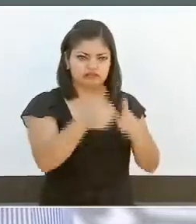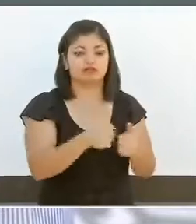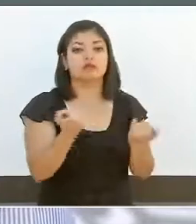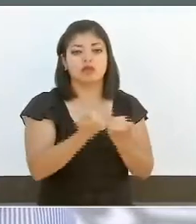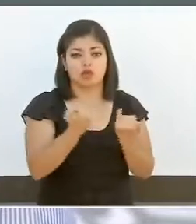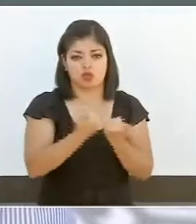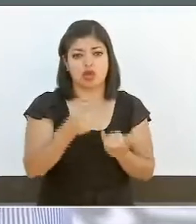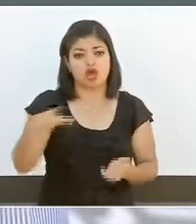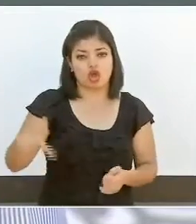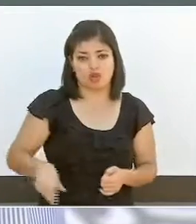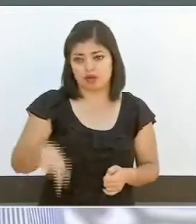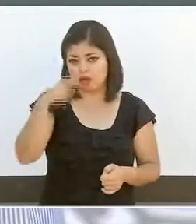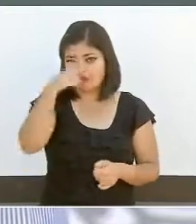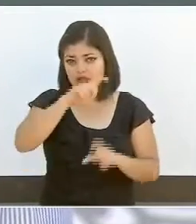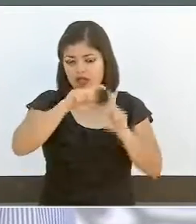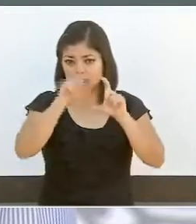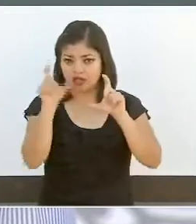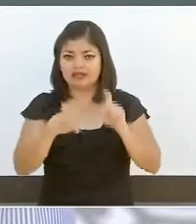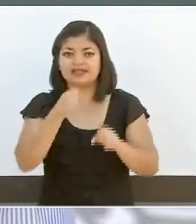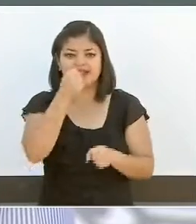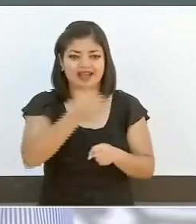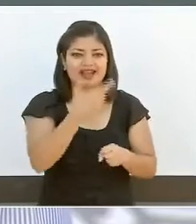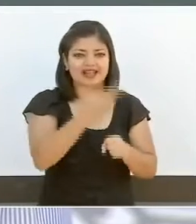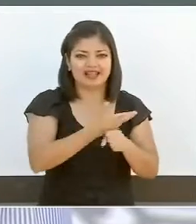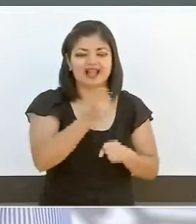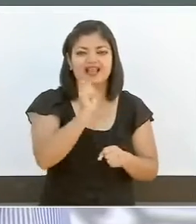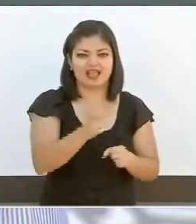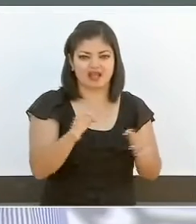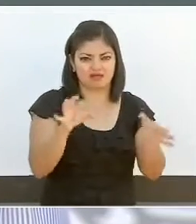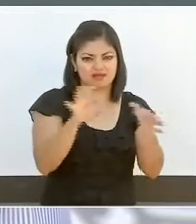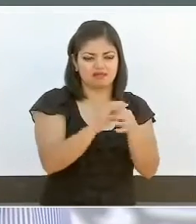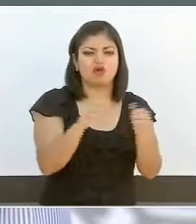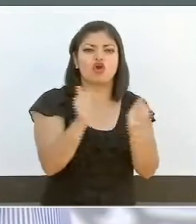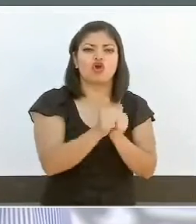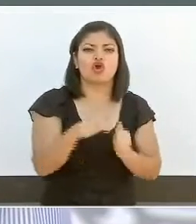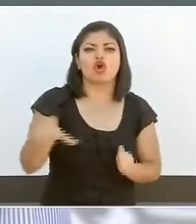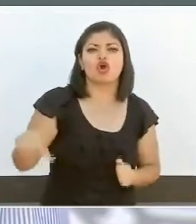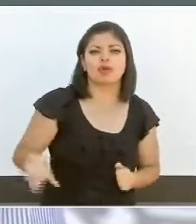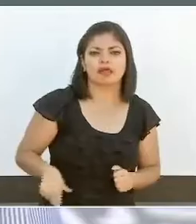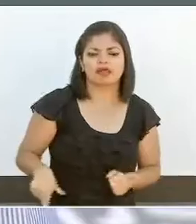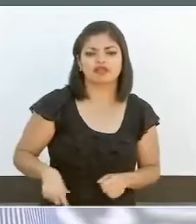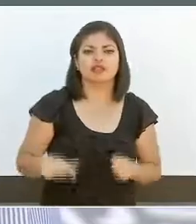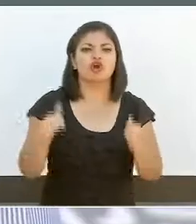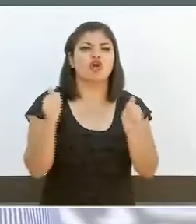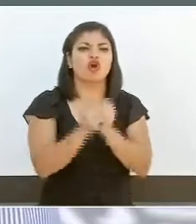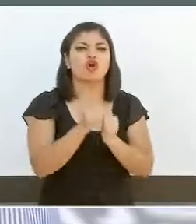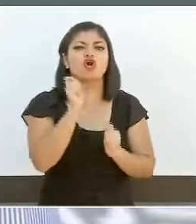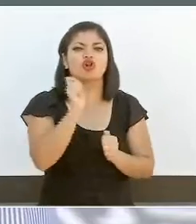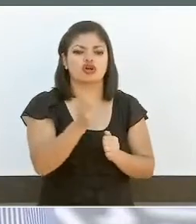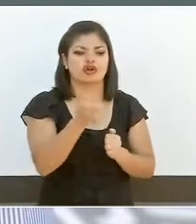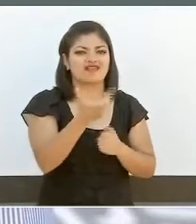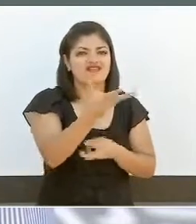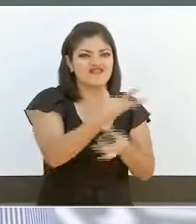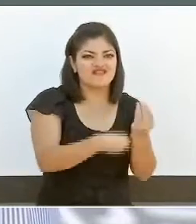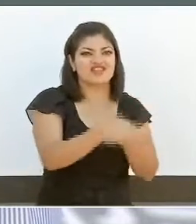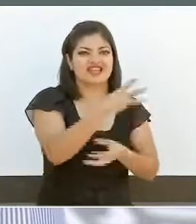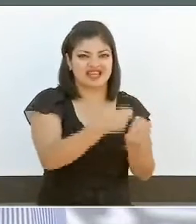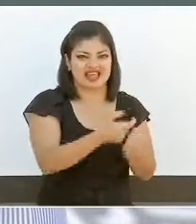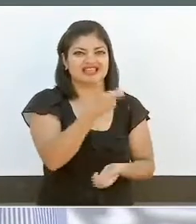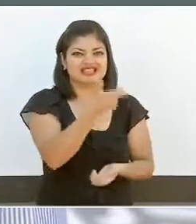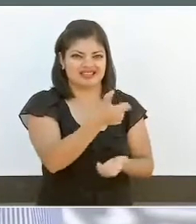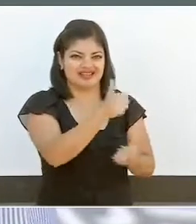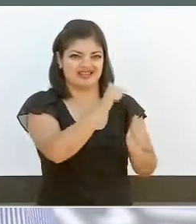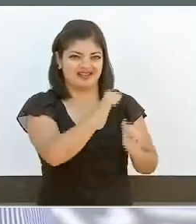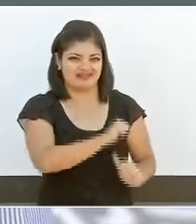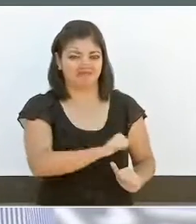de Seguridad y Protección Ciudadana, en coordinación con Gobernación, con la Unidad de Inteligencia Financiera, el Centro Nacional de